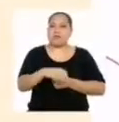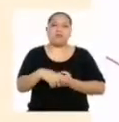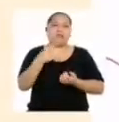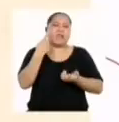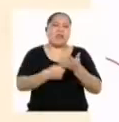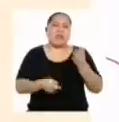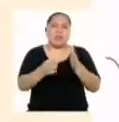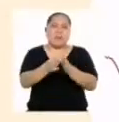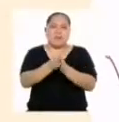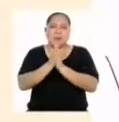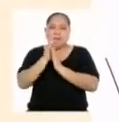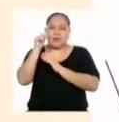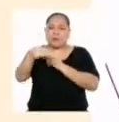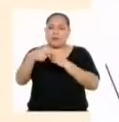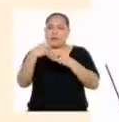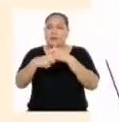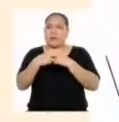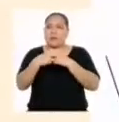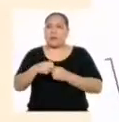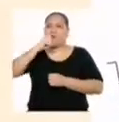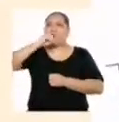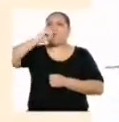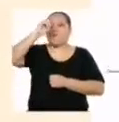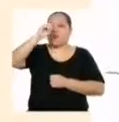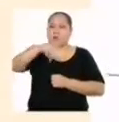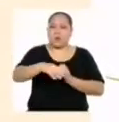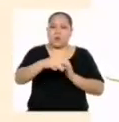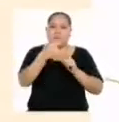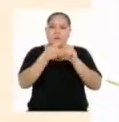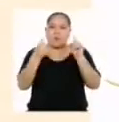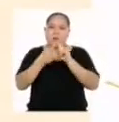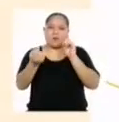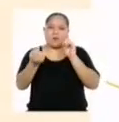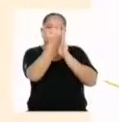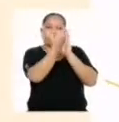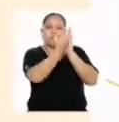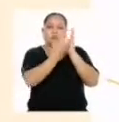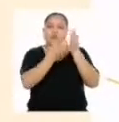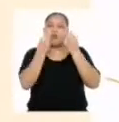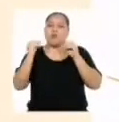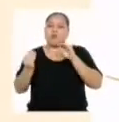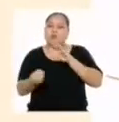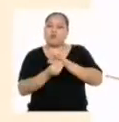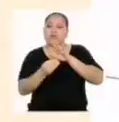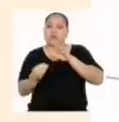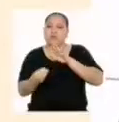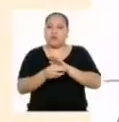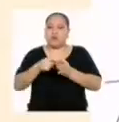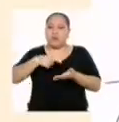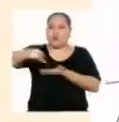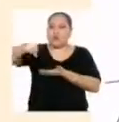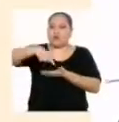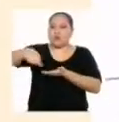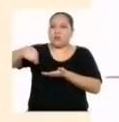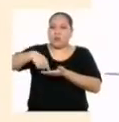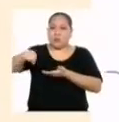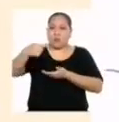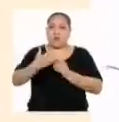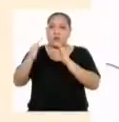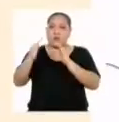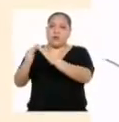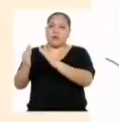el problema o reto? Expresar con diversas representaciones el comportamiento del ingreso con la cantidad de envíos realizados.